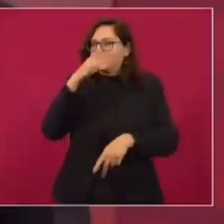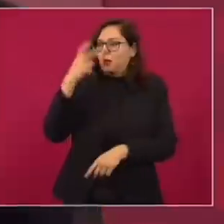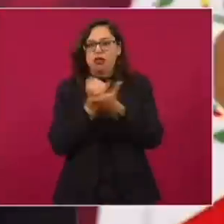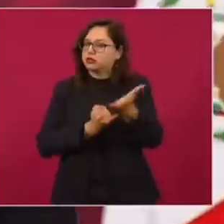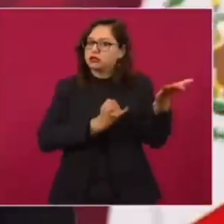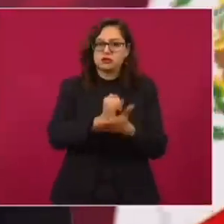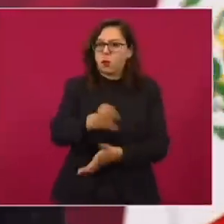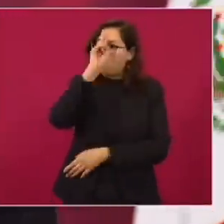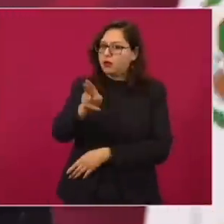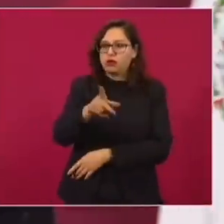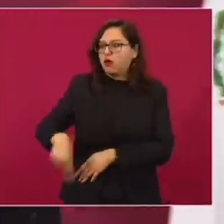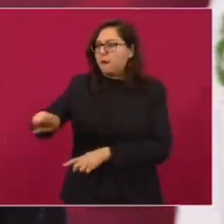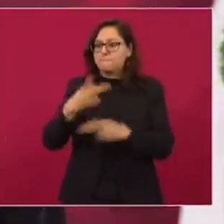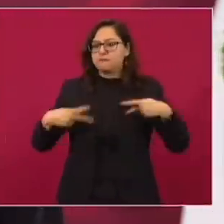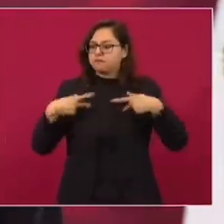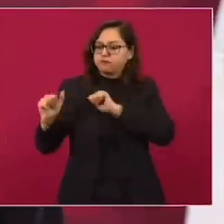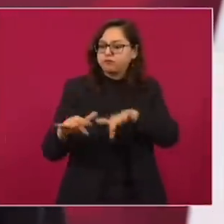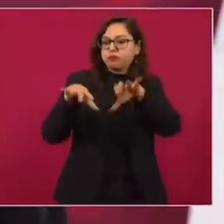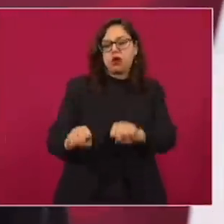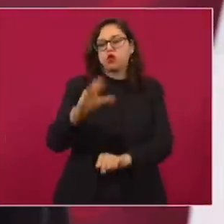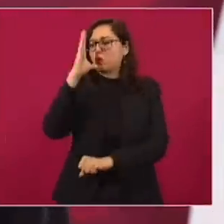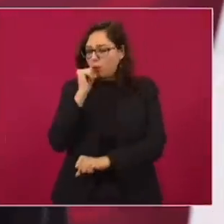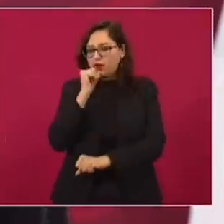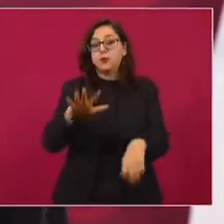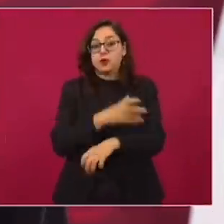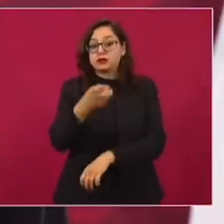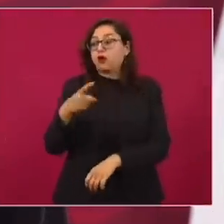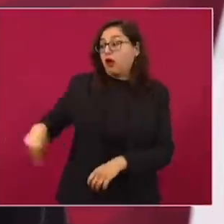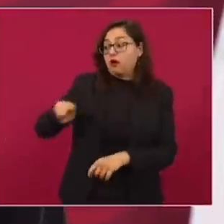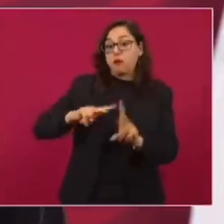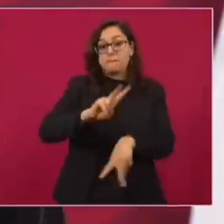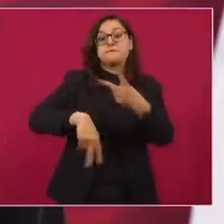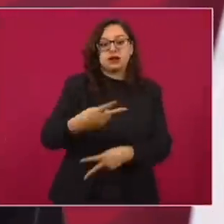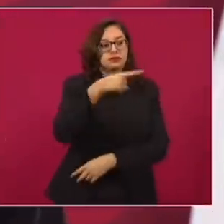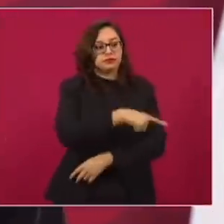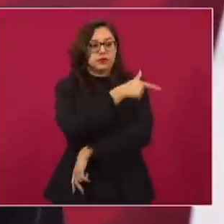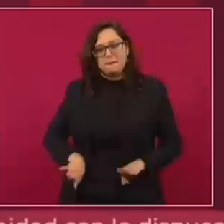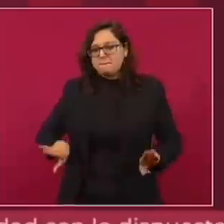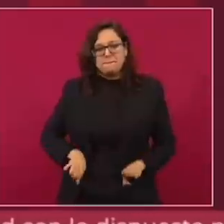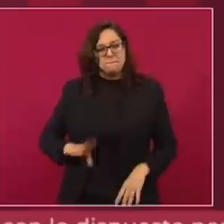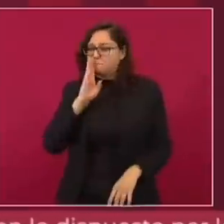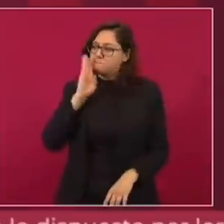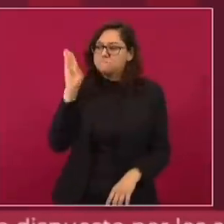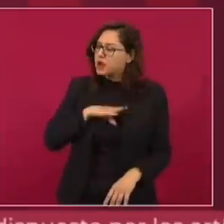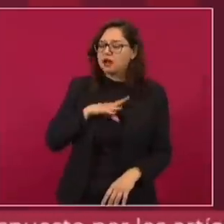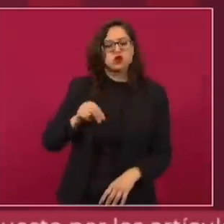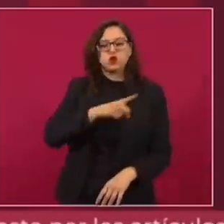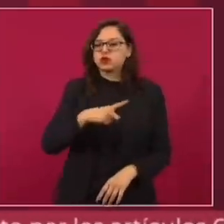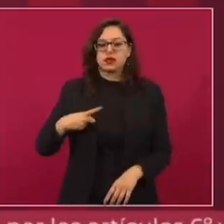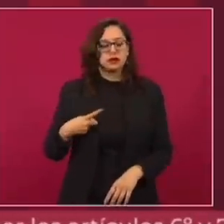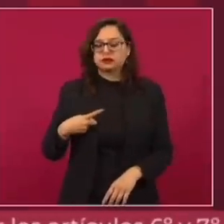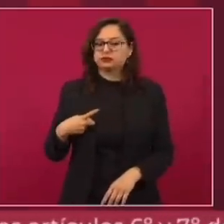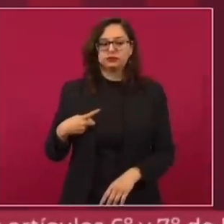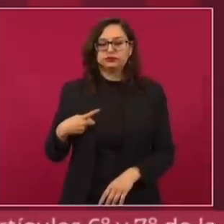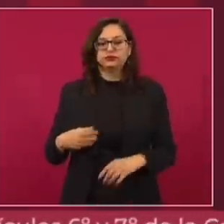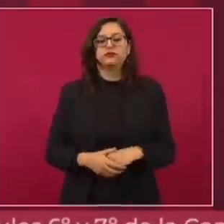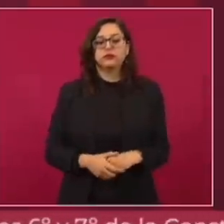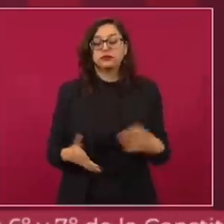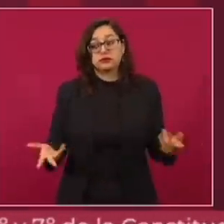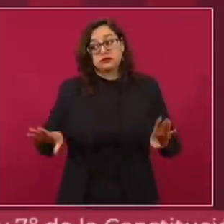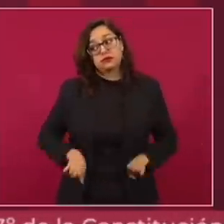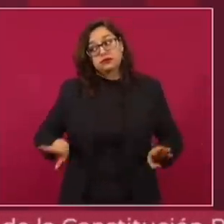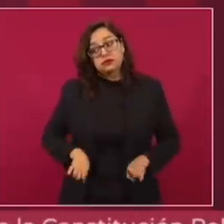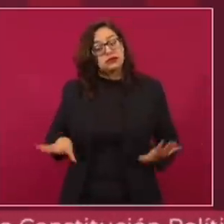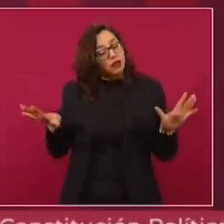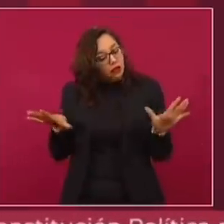Nacional actuó con mucha responsabilidad, sin armas. Yo espero que le pongan esa